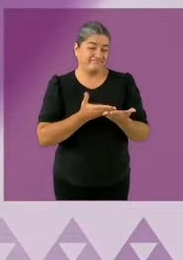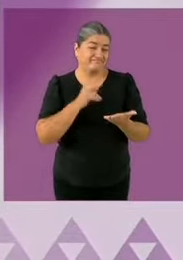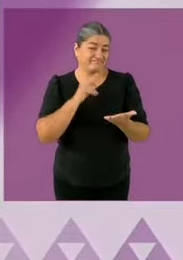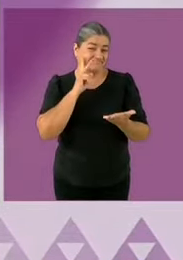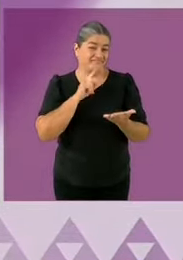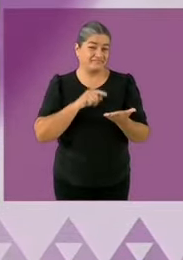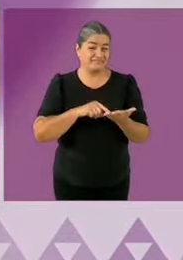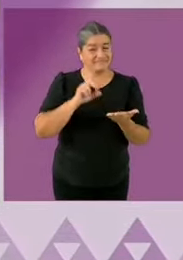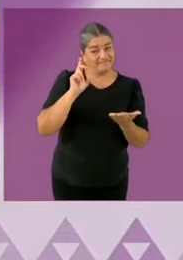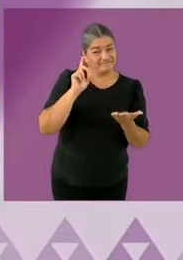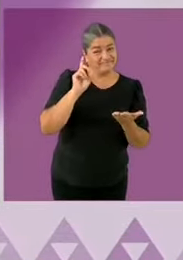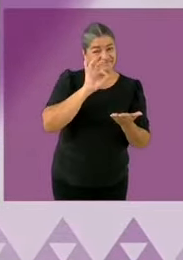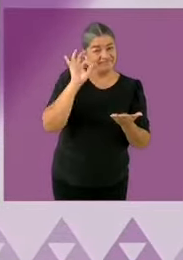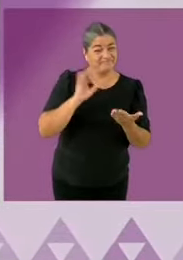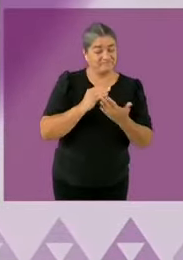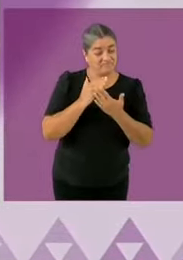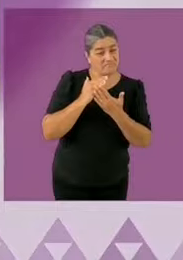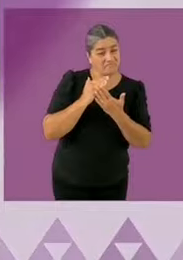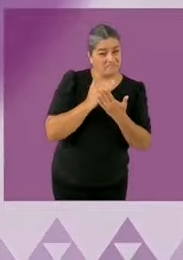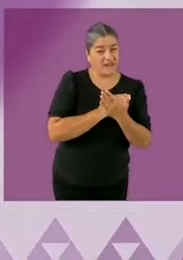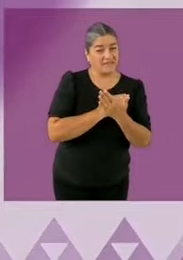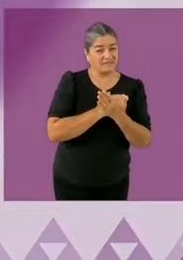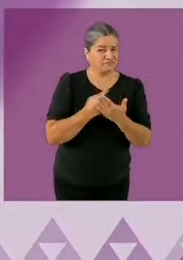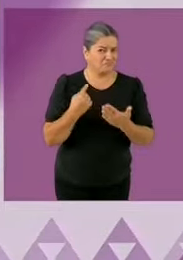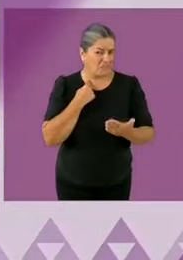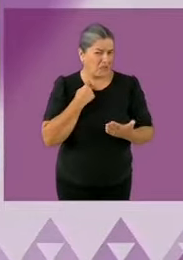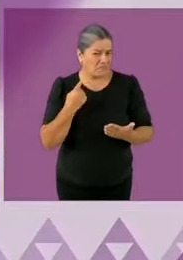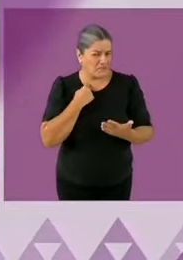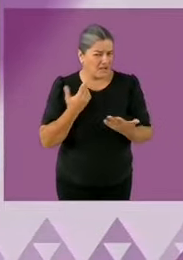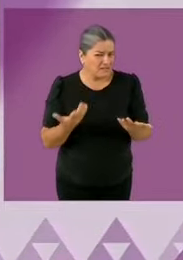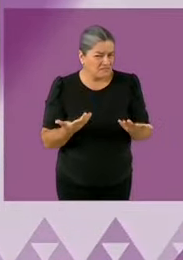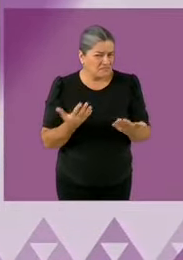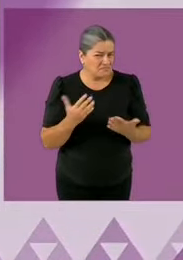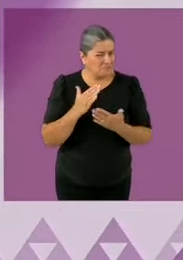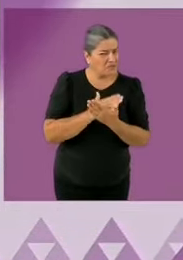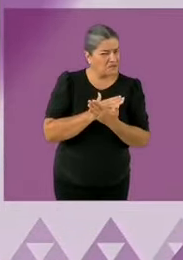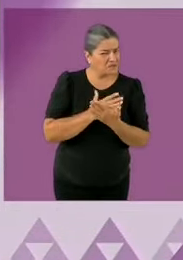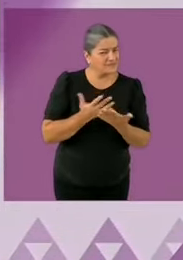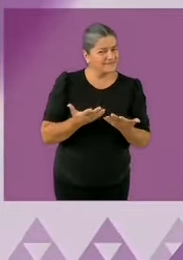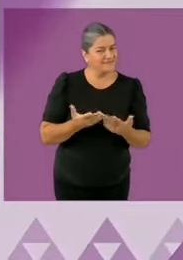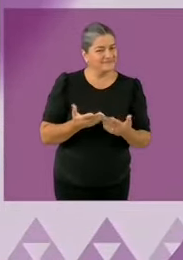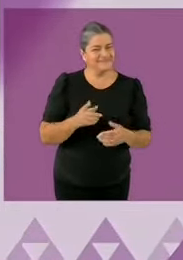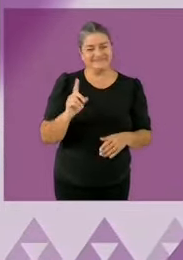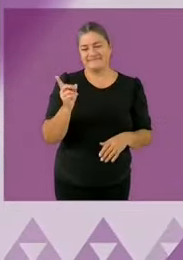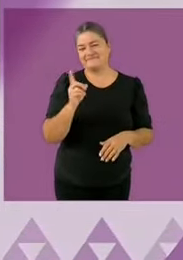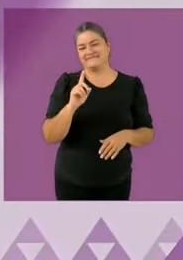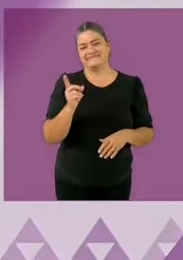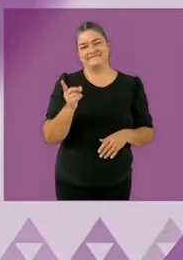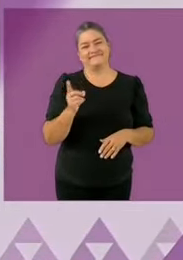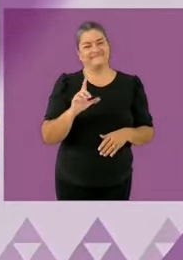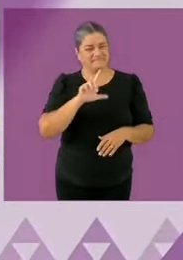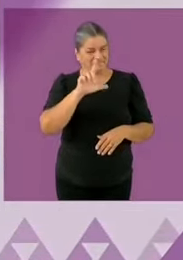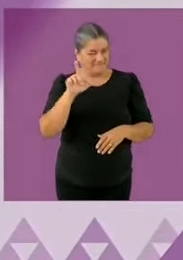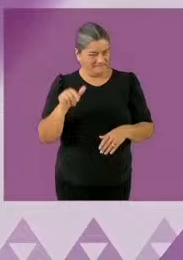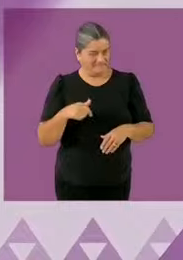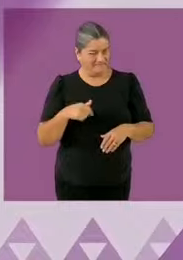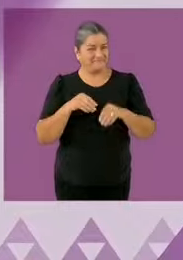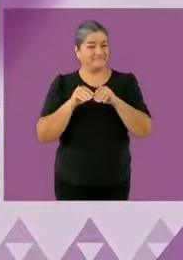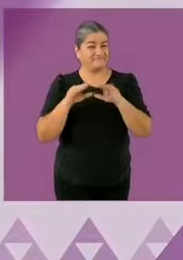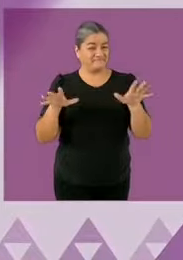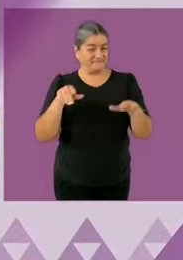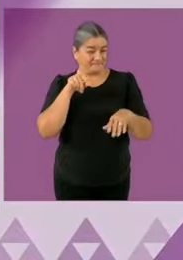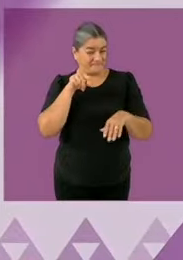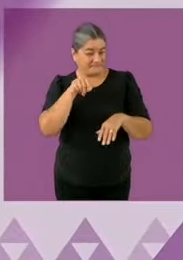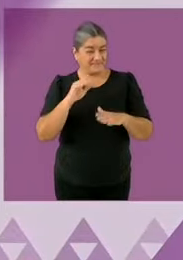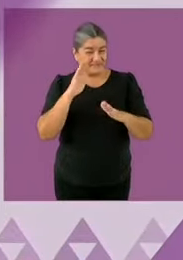desapariciones lo que pasa es que ahora clasifican de una manera distinta a los homicidios y eso se lo voy a demostrar en las redes sociales como el